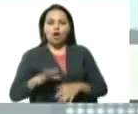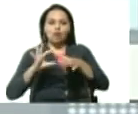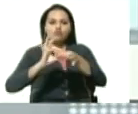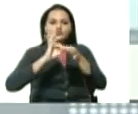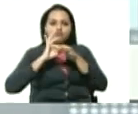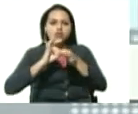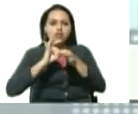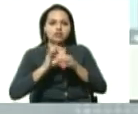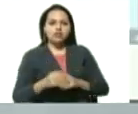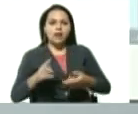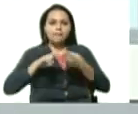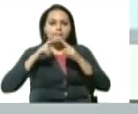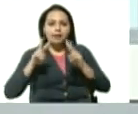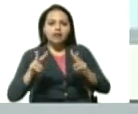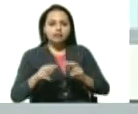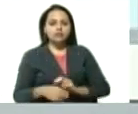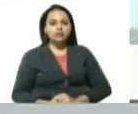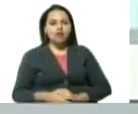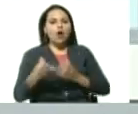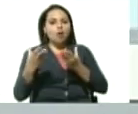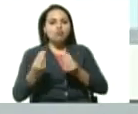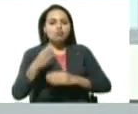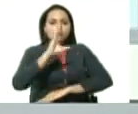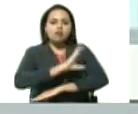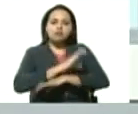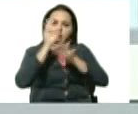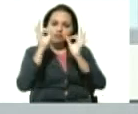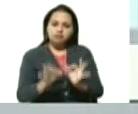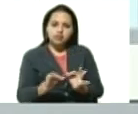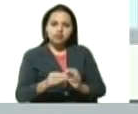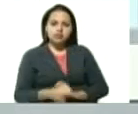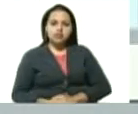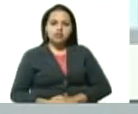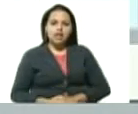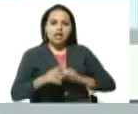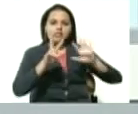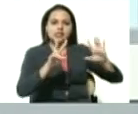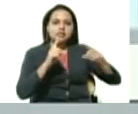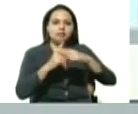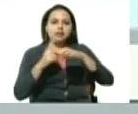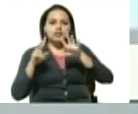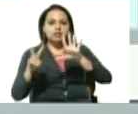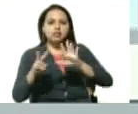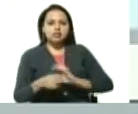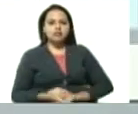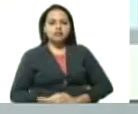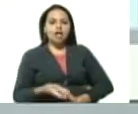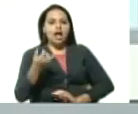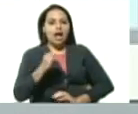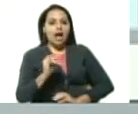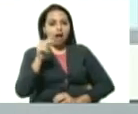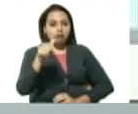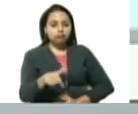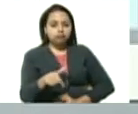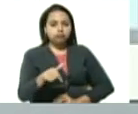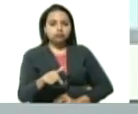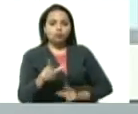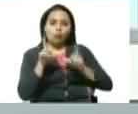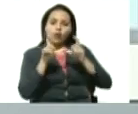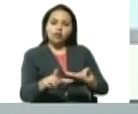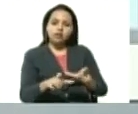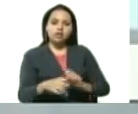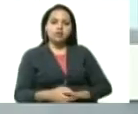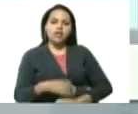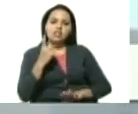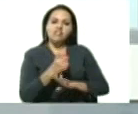en paz con mucha disciplina al 7 más 7 estamos en plena cuarentena que sea